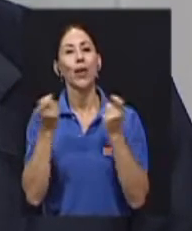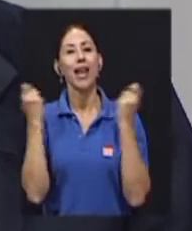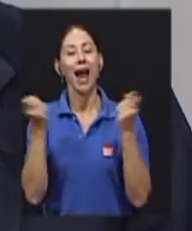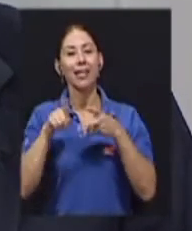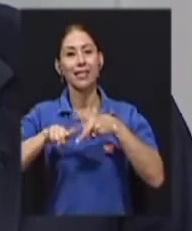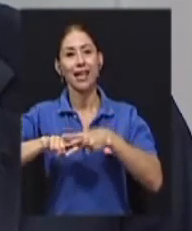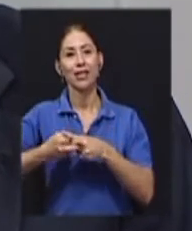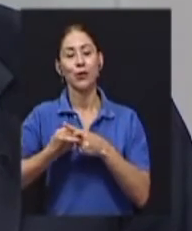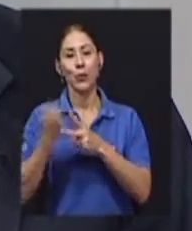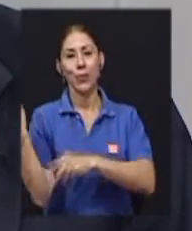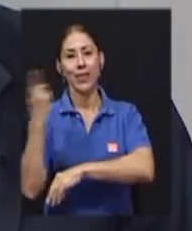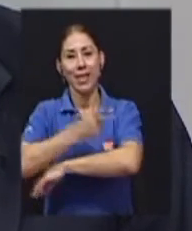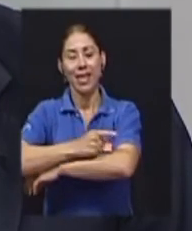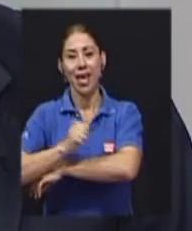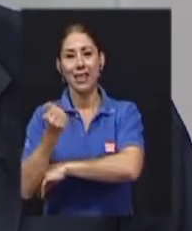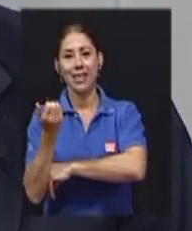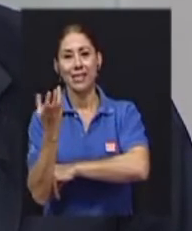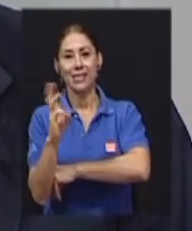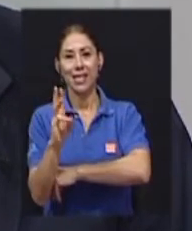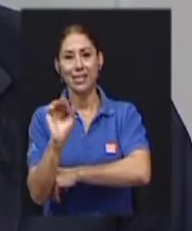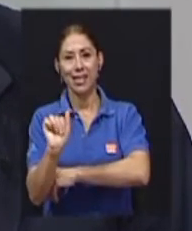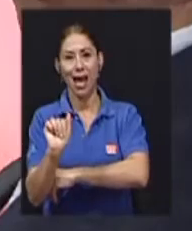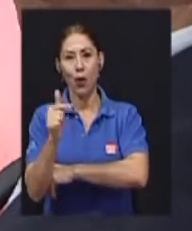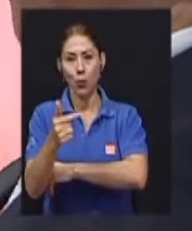de 2014.